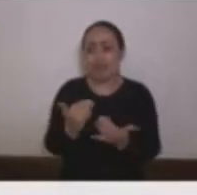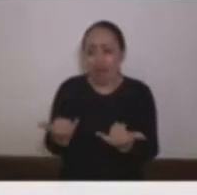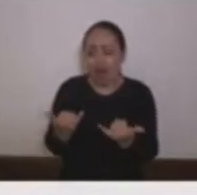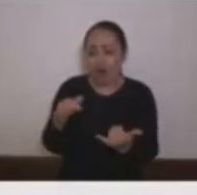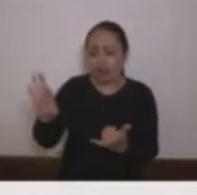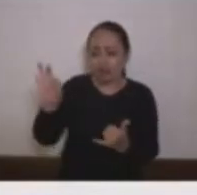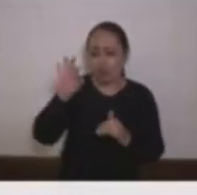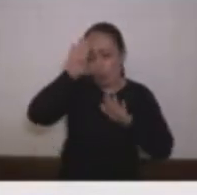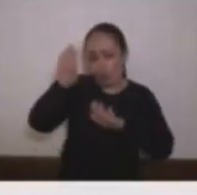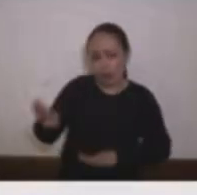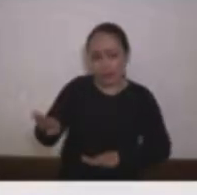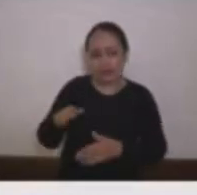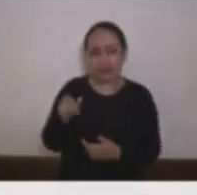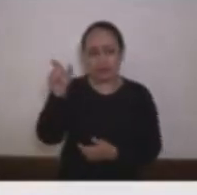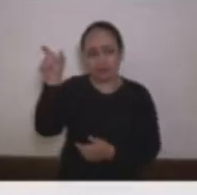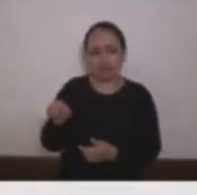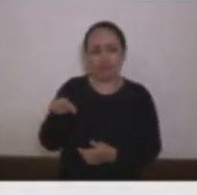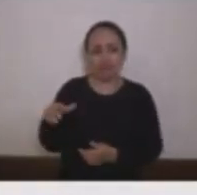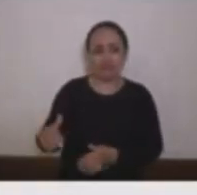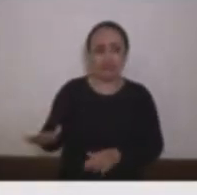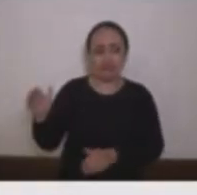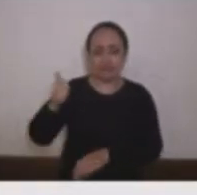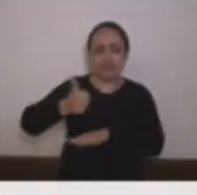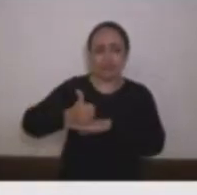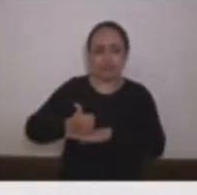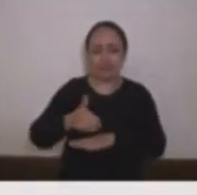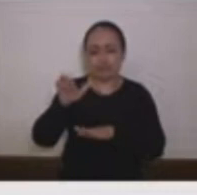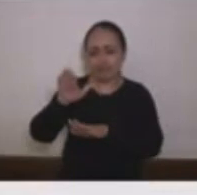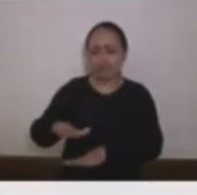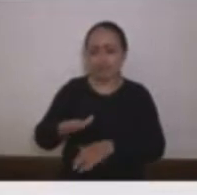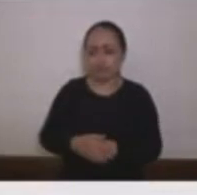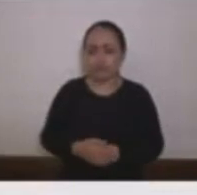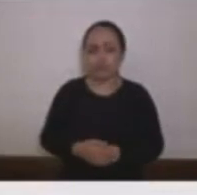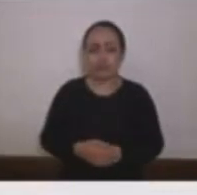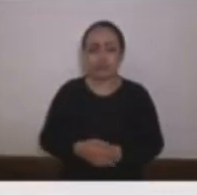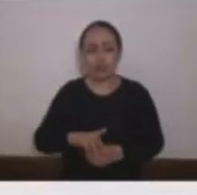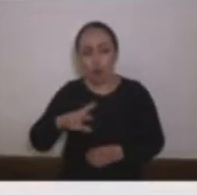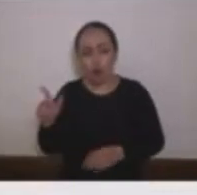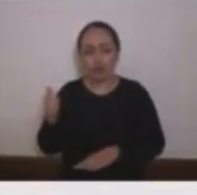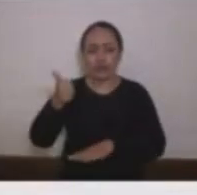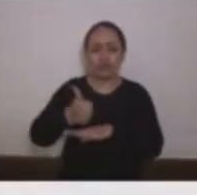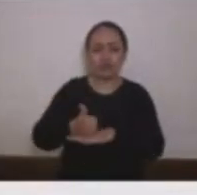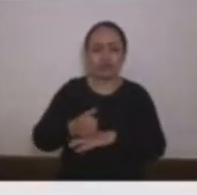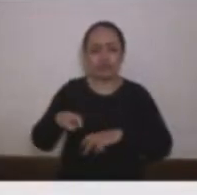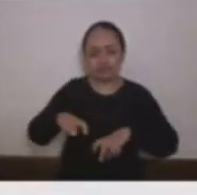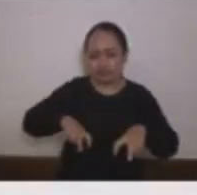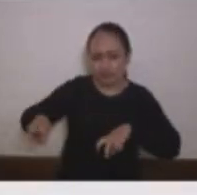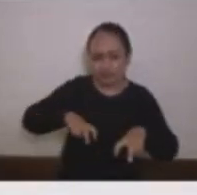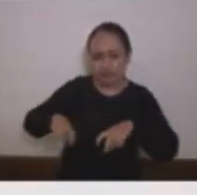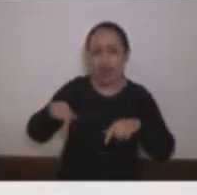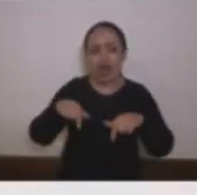representante y del secretario de movilidad de Medellín Carlos Mario Mejía aquí hemos hablado muchísimo sobre las grandes